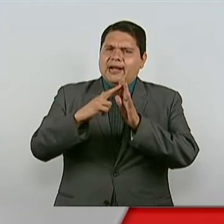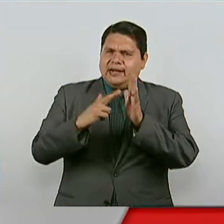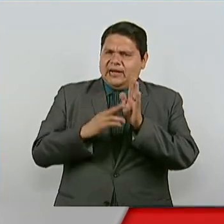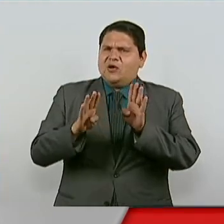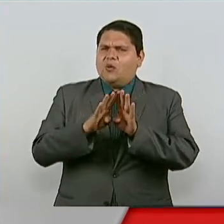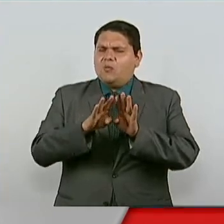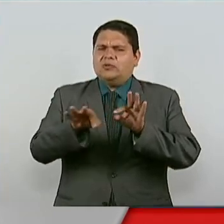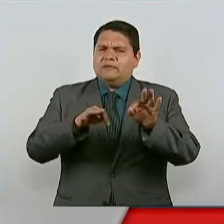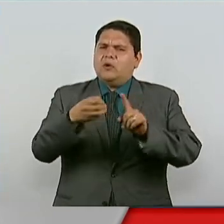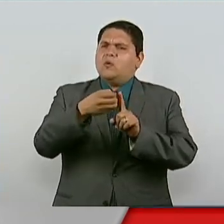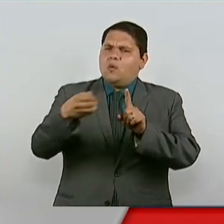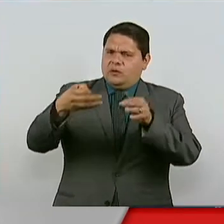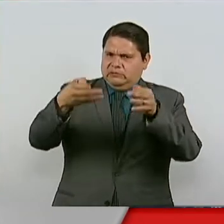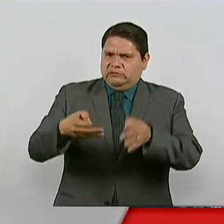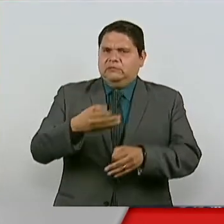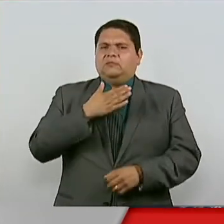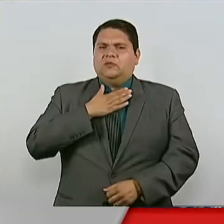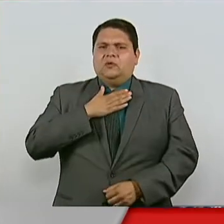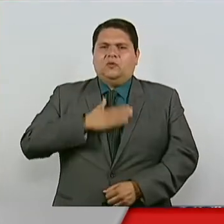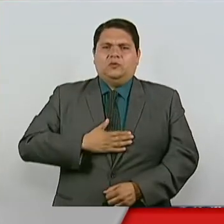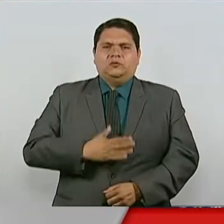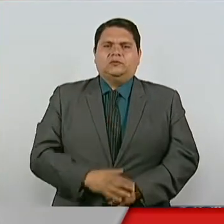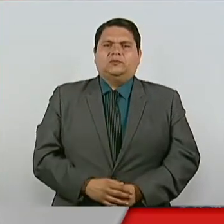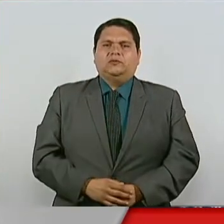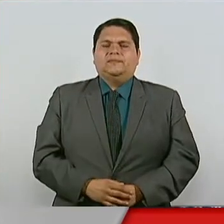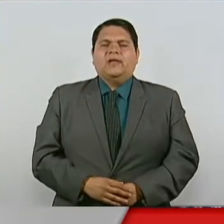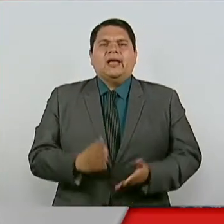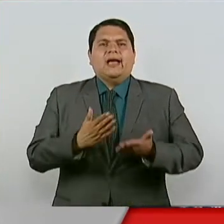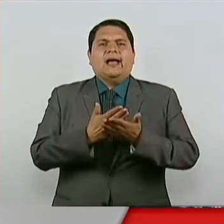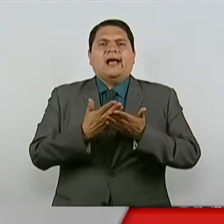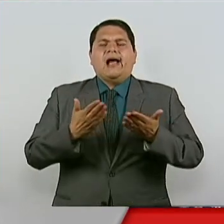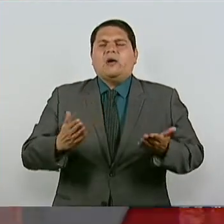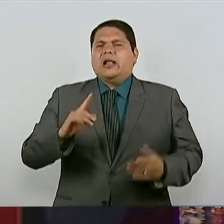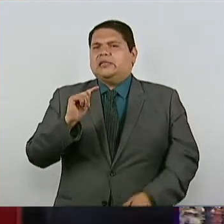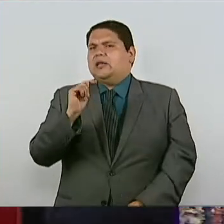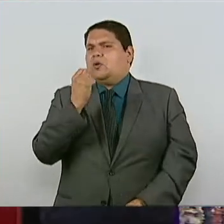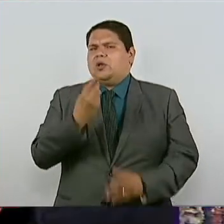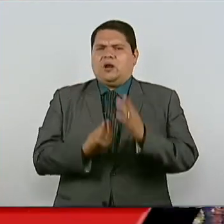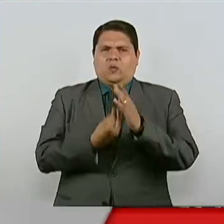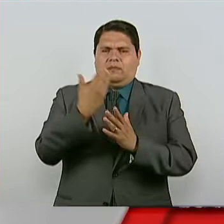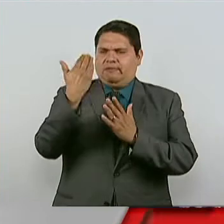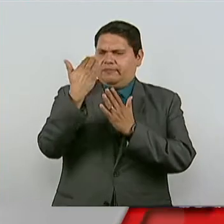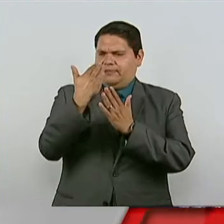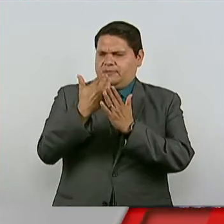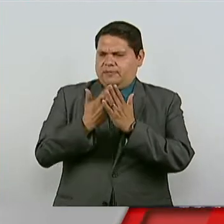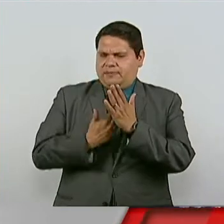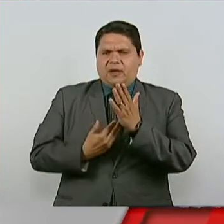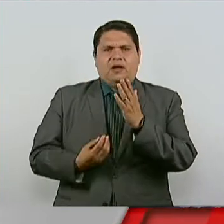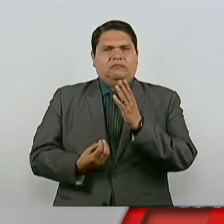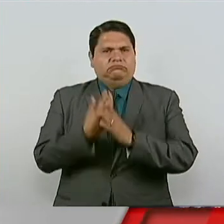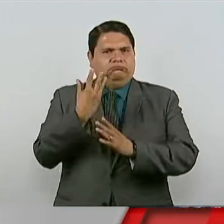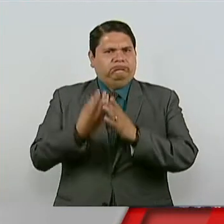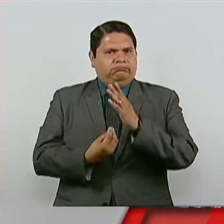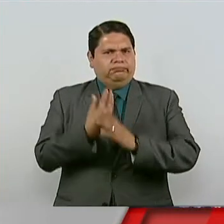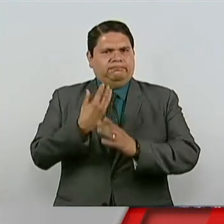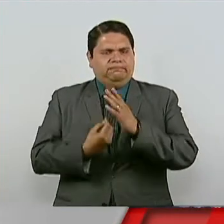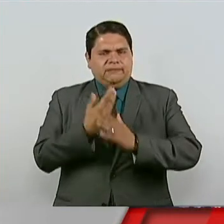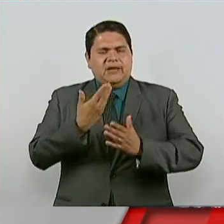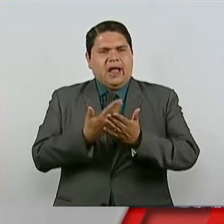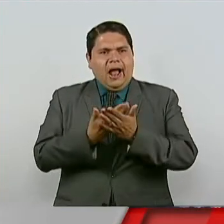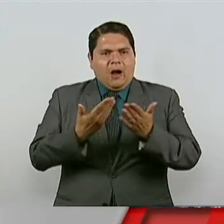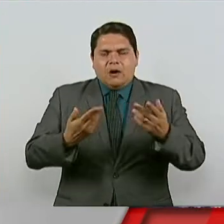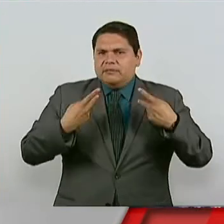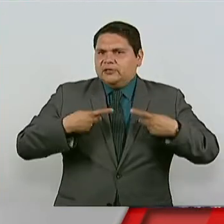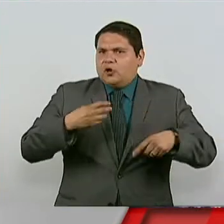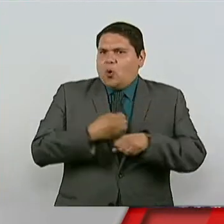empleo. Vamos a escuchar. El desarrollo tecnológico ha generado nichos de